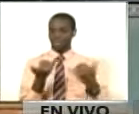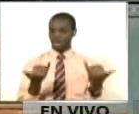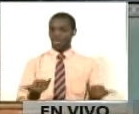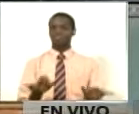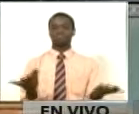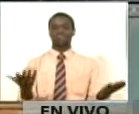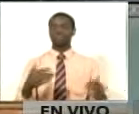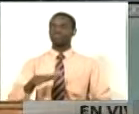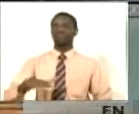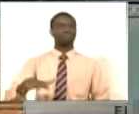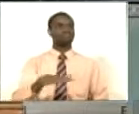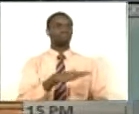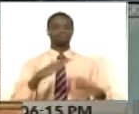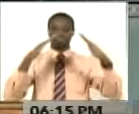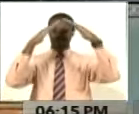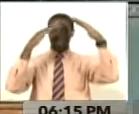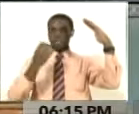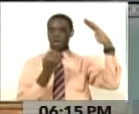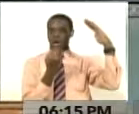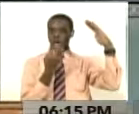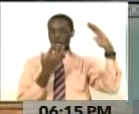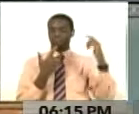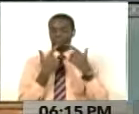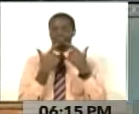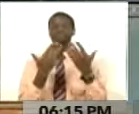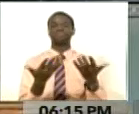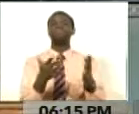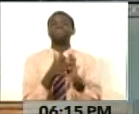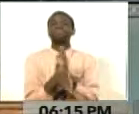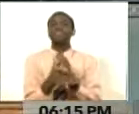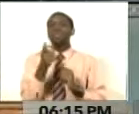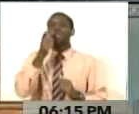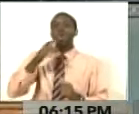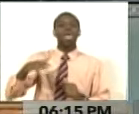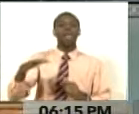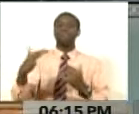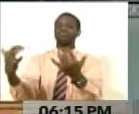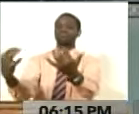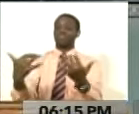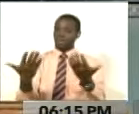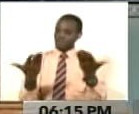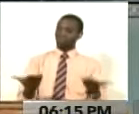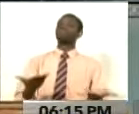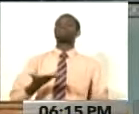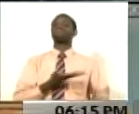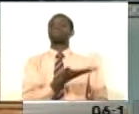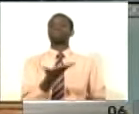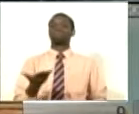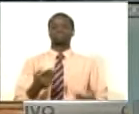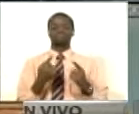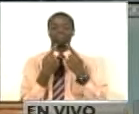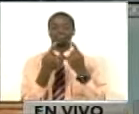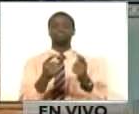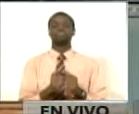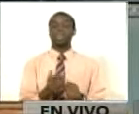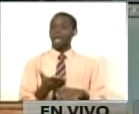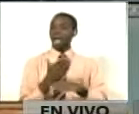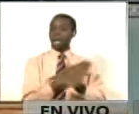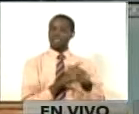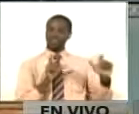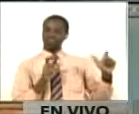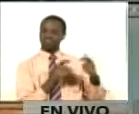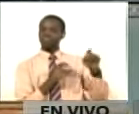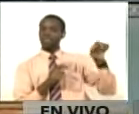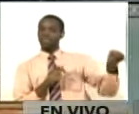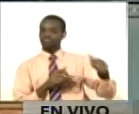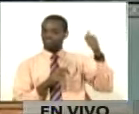desde el Palacio de Miraflores, el Palacio del Pueblo de Venezuela. Nos encontramos reunidos con el Jefe